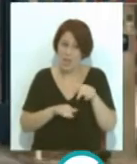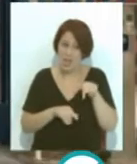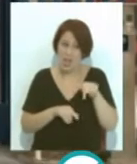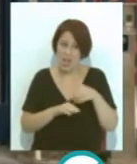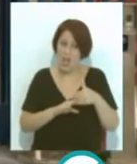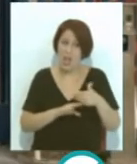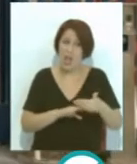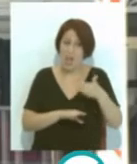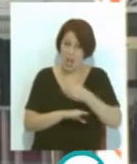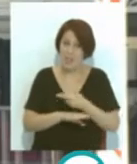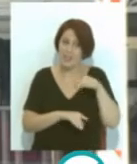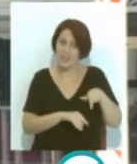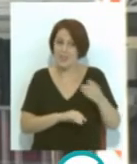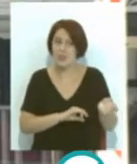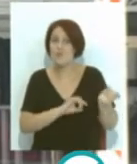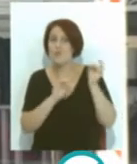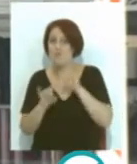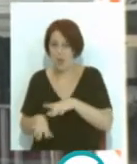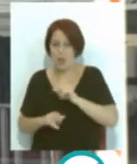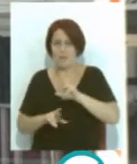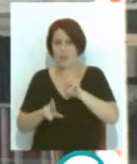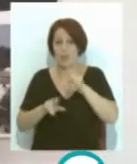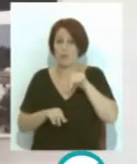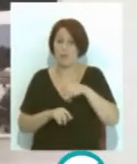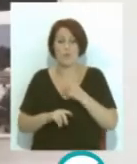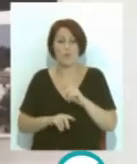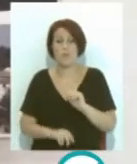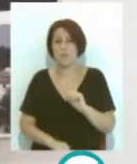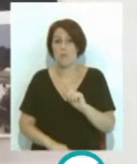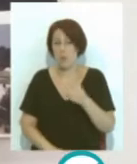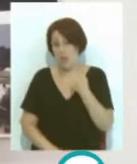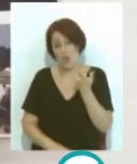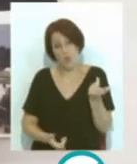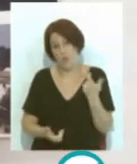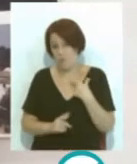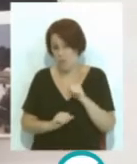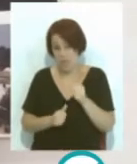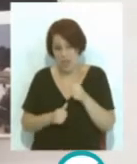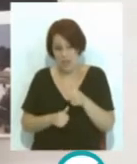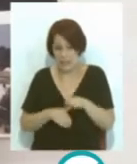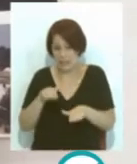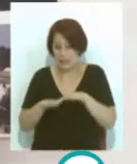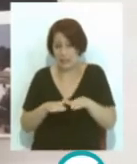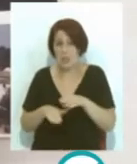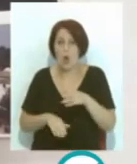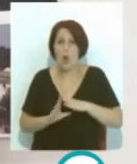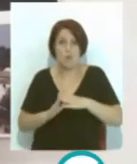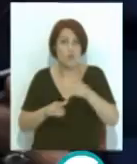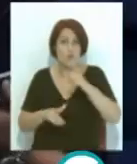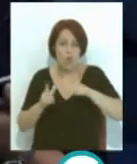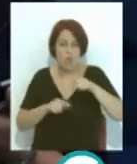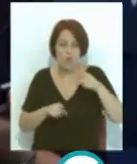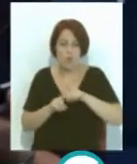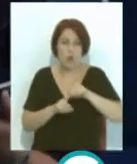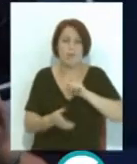miedo de que empezara la pandemia. Estos son los primeros frutos, pero que tampoco los cruceros se van a recuperar de inmediato. O sea,